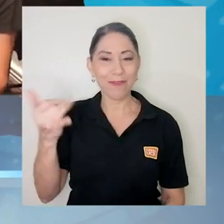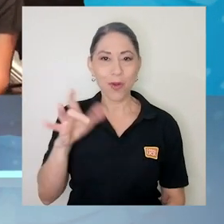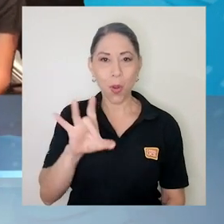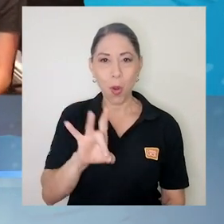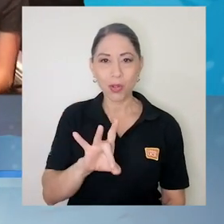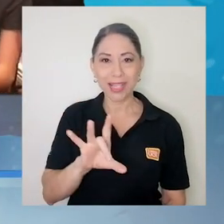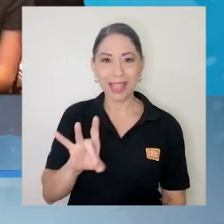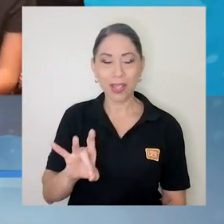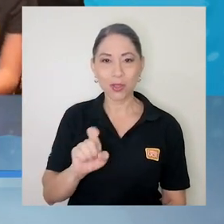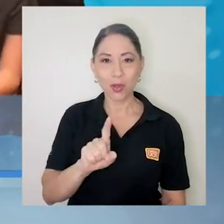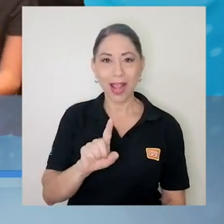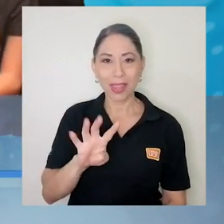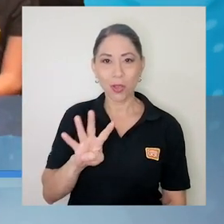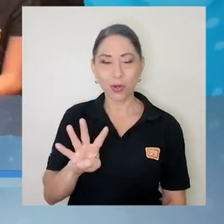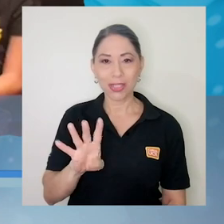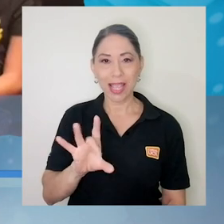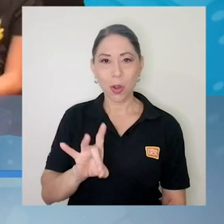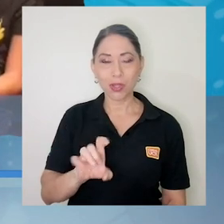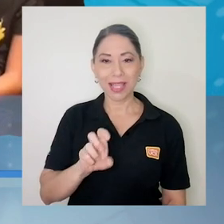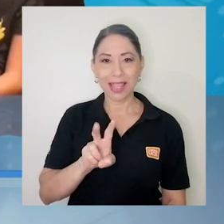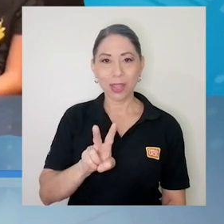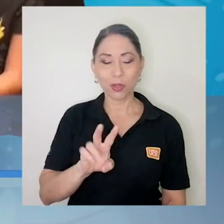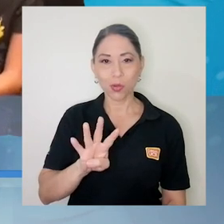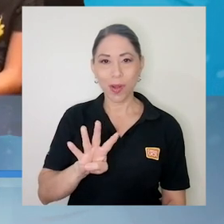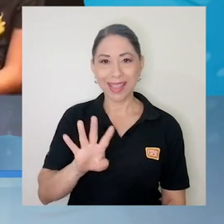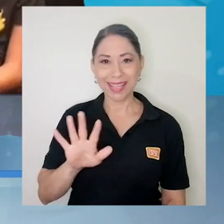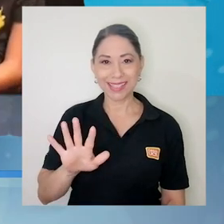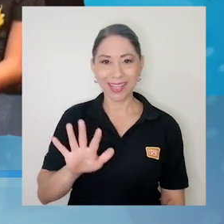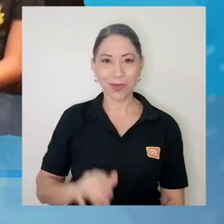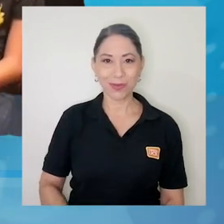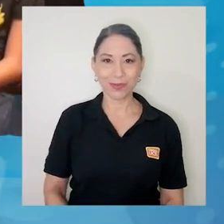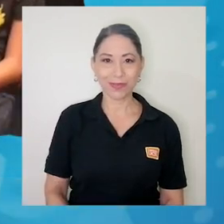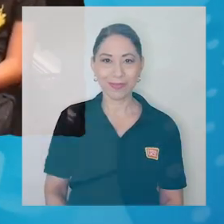8814-8245.